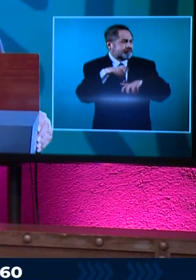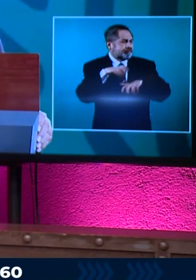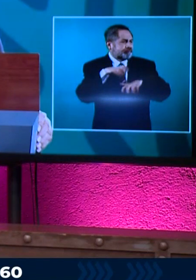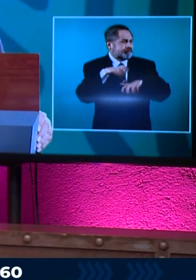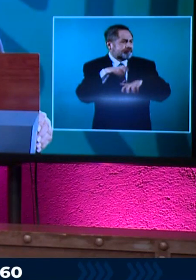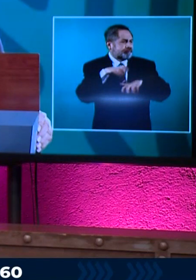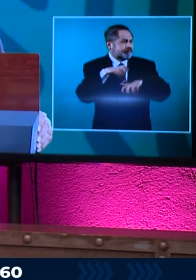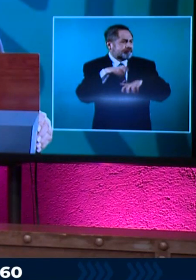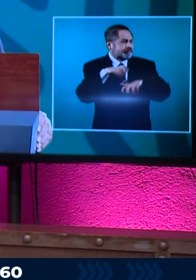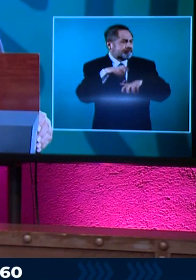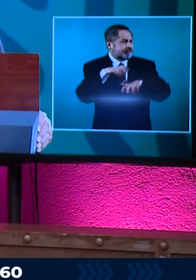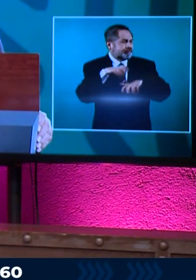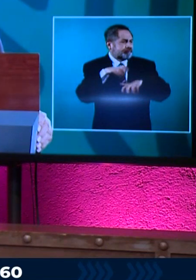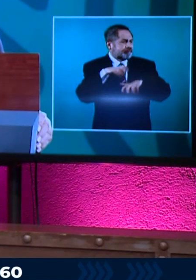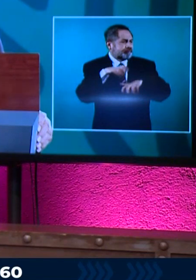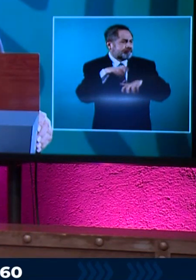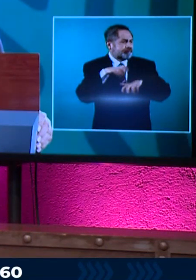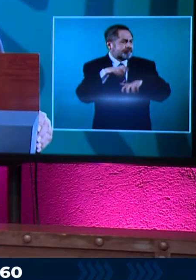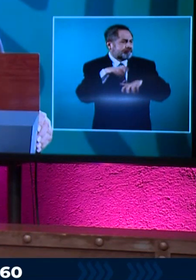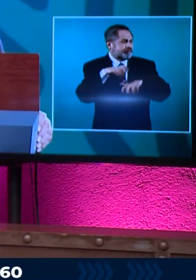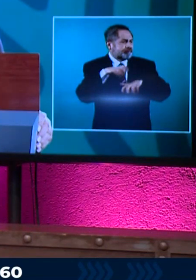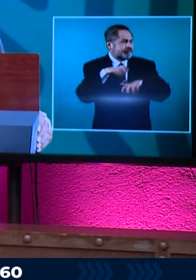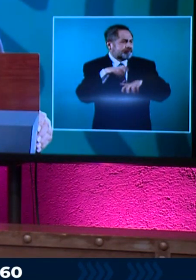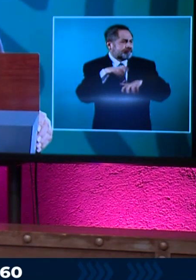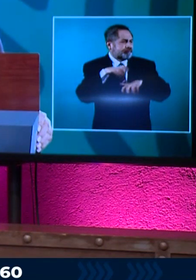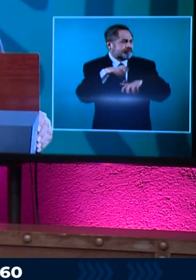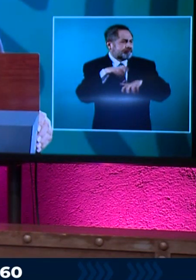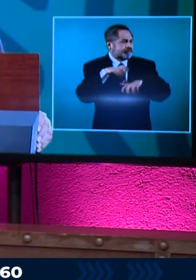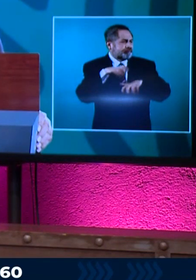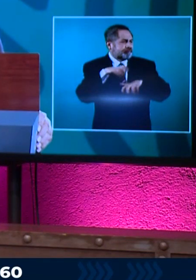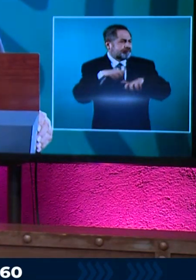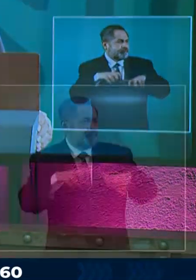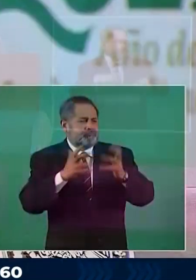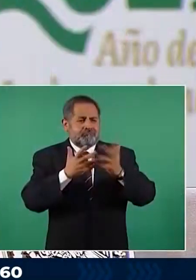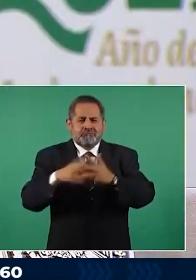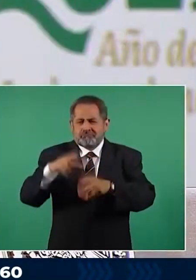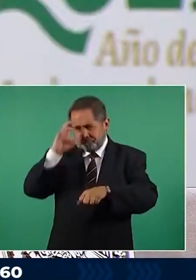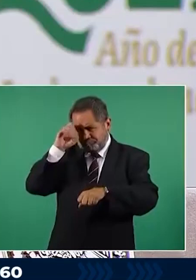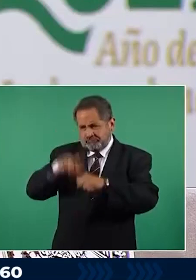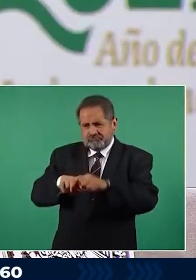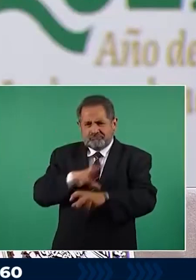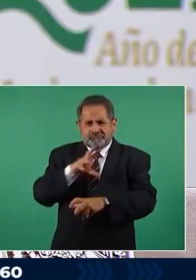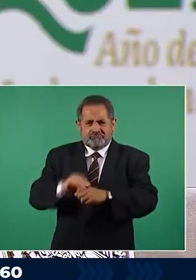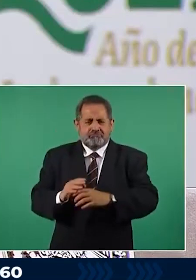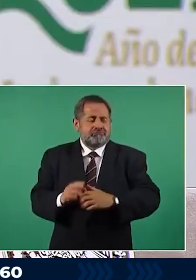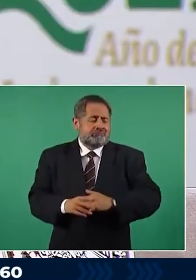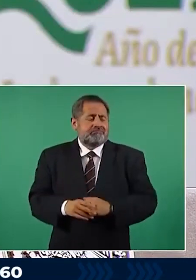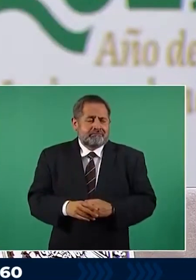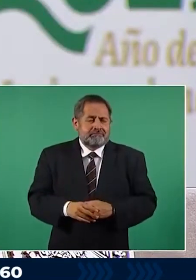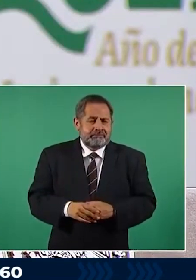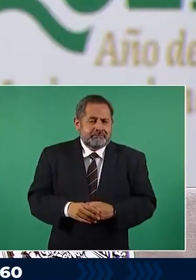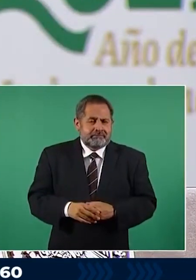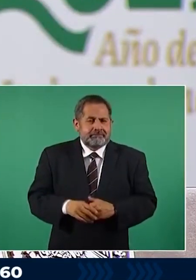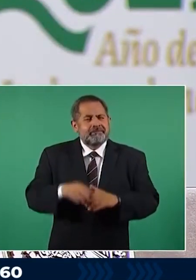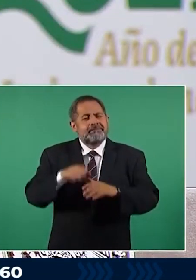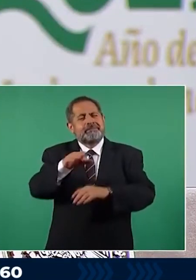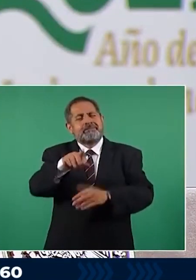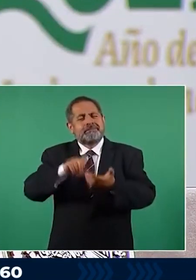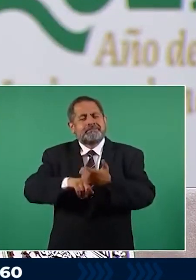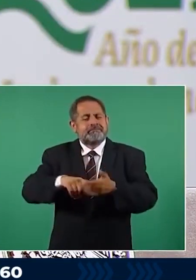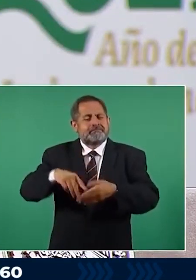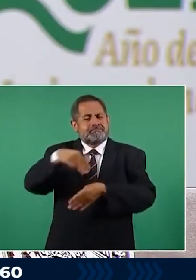estatuas o demás posibles homenajes a su persona. Acerca de las estatuas,